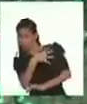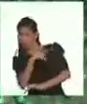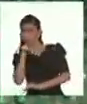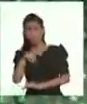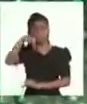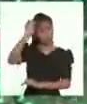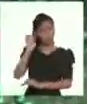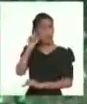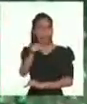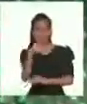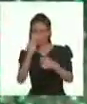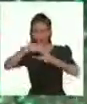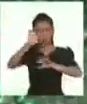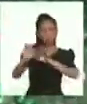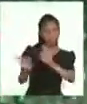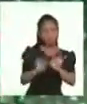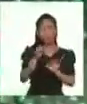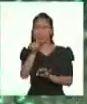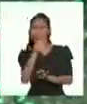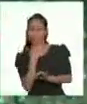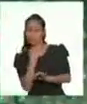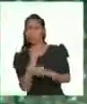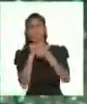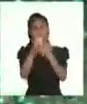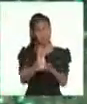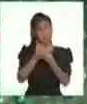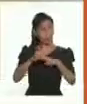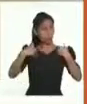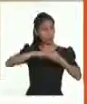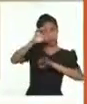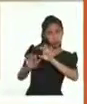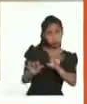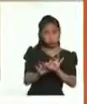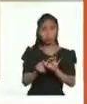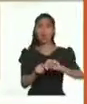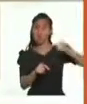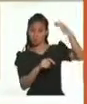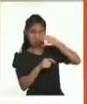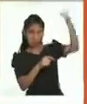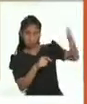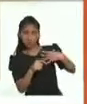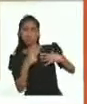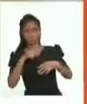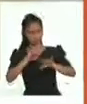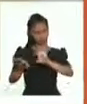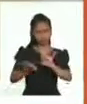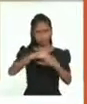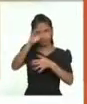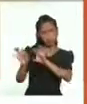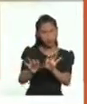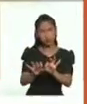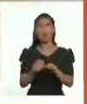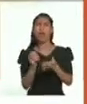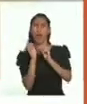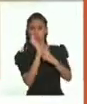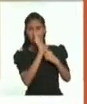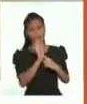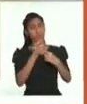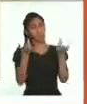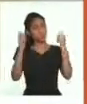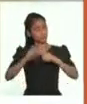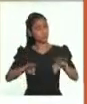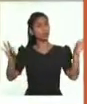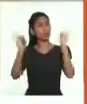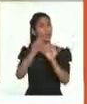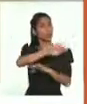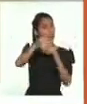reportar casos de discriminación para recibir orientación y ayuda. ¡Qué bueno! Es que tenemos el derecho de ser diferentes y vivir según